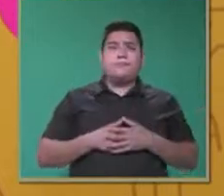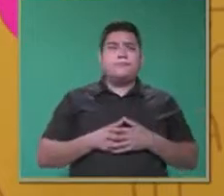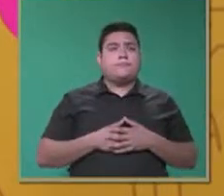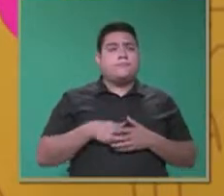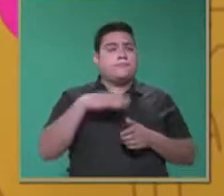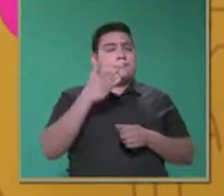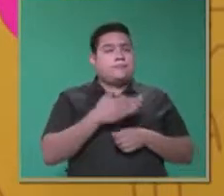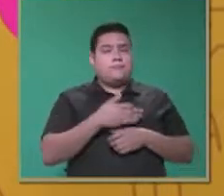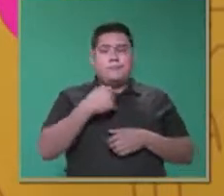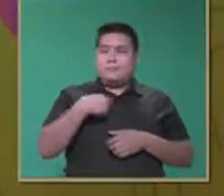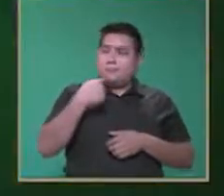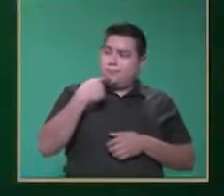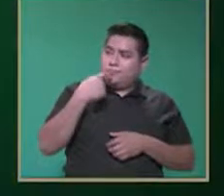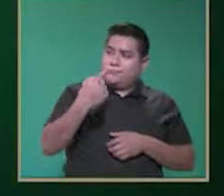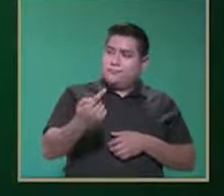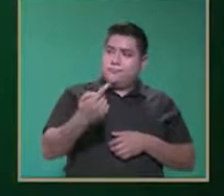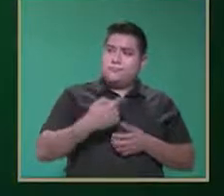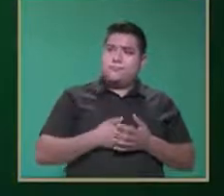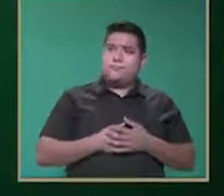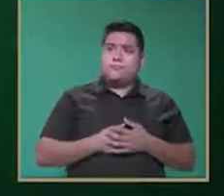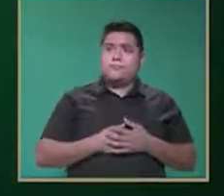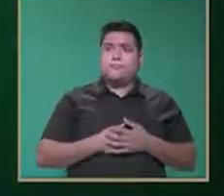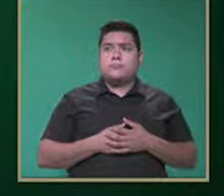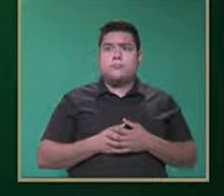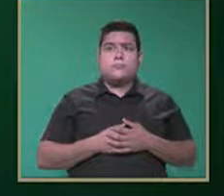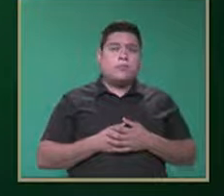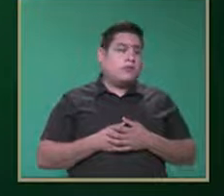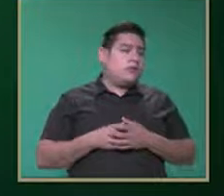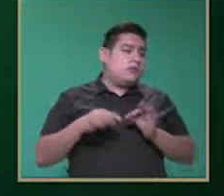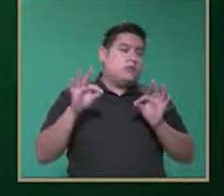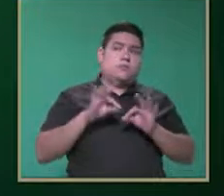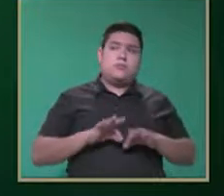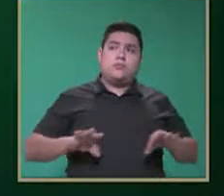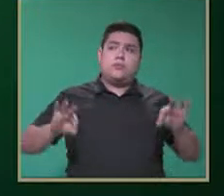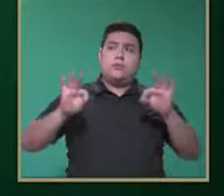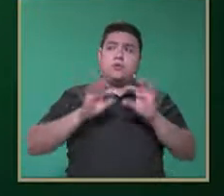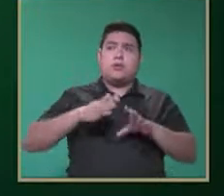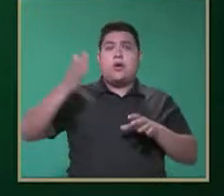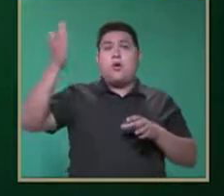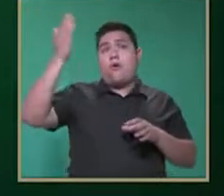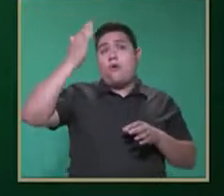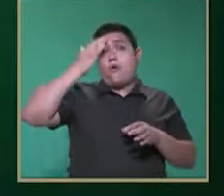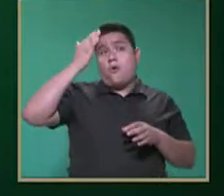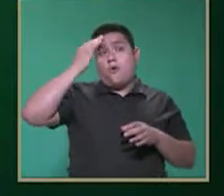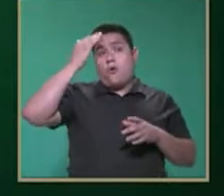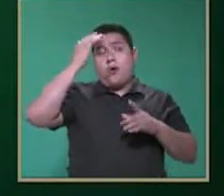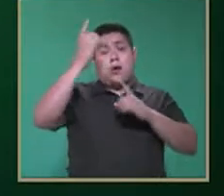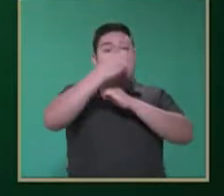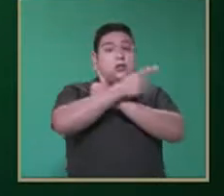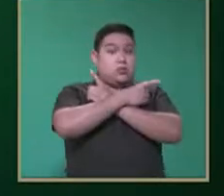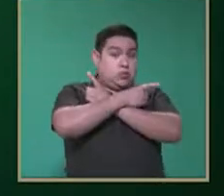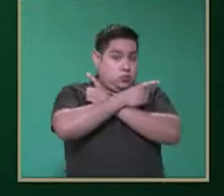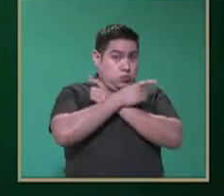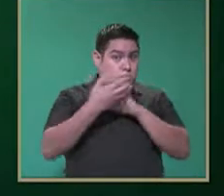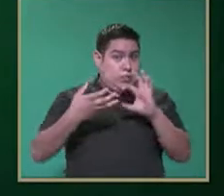mencionaba ahorita que tenemos que contemplar las conductas asociadas al TEA.